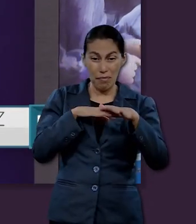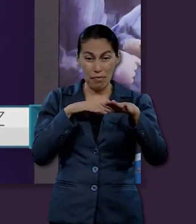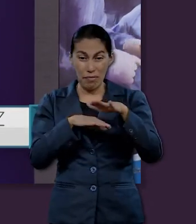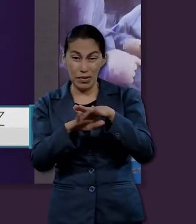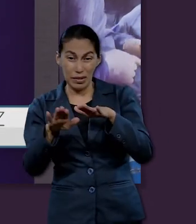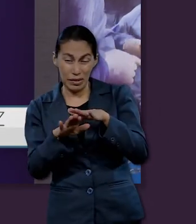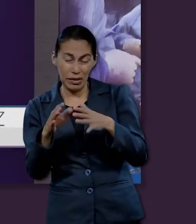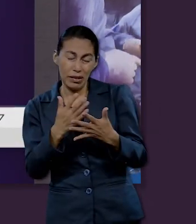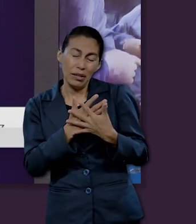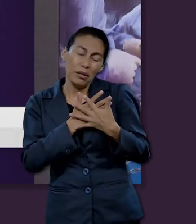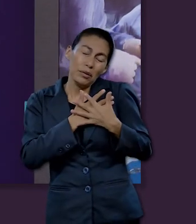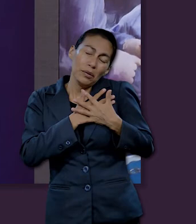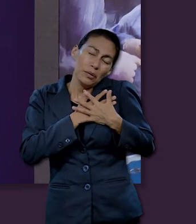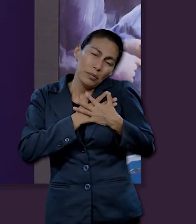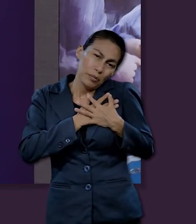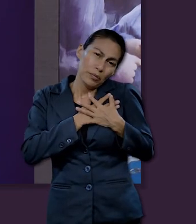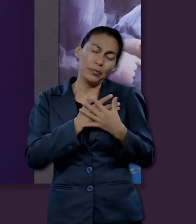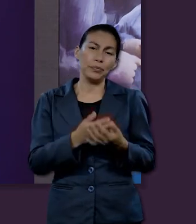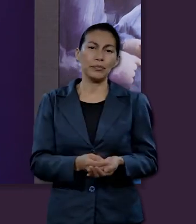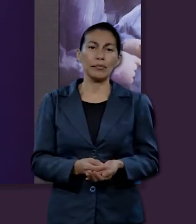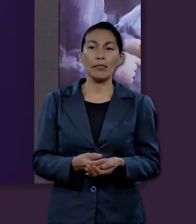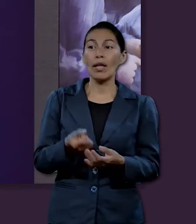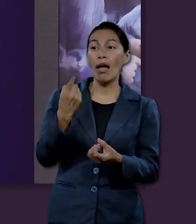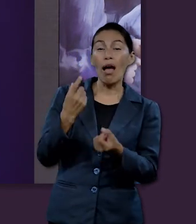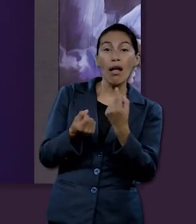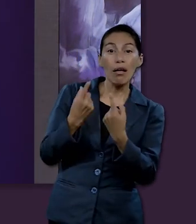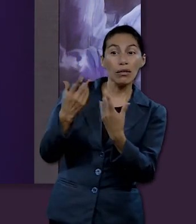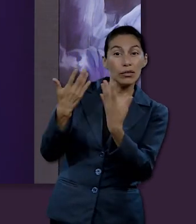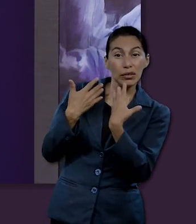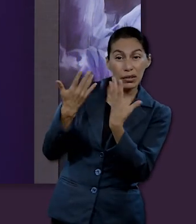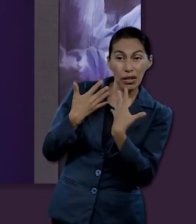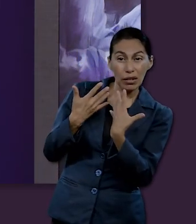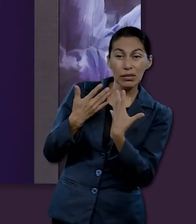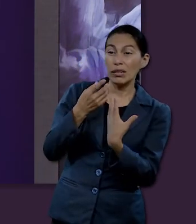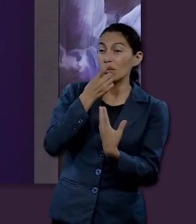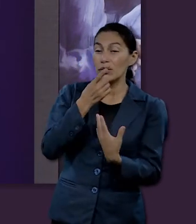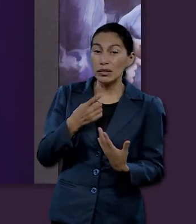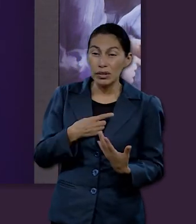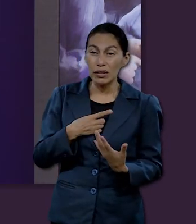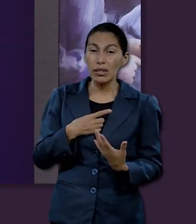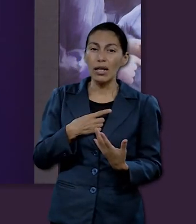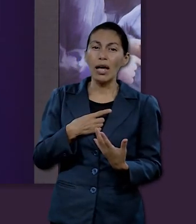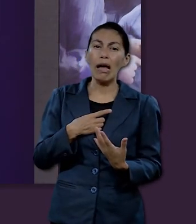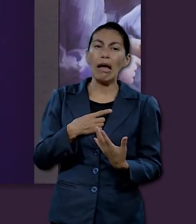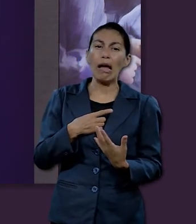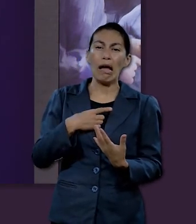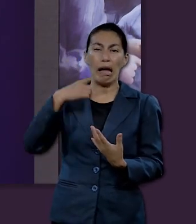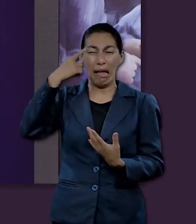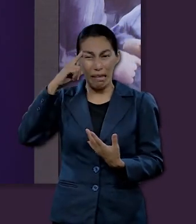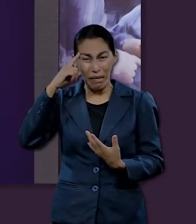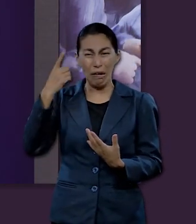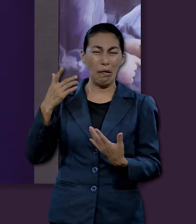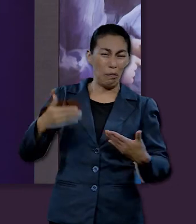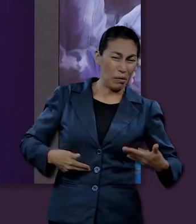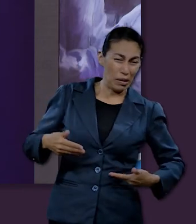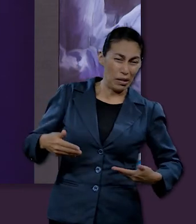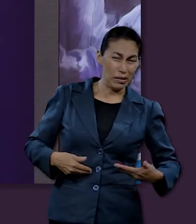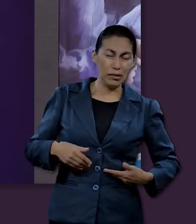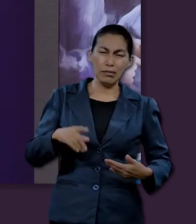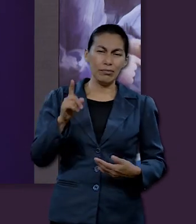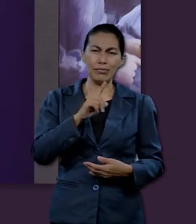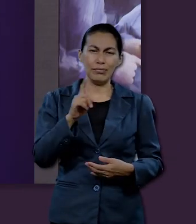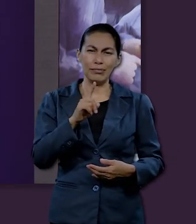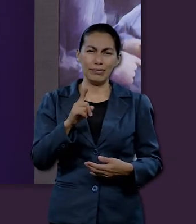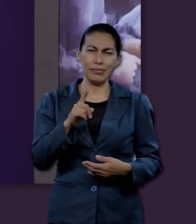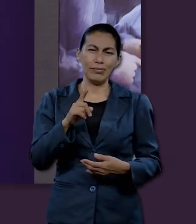nos llaman la atención, lejos de ver el enojo, la frustración, lo que sea, hay que entender que es por